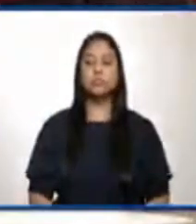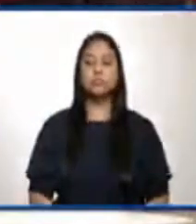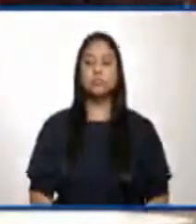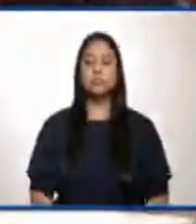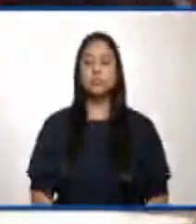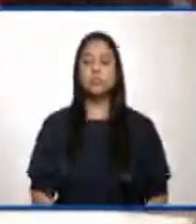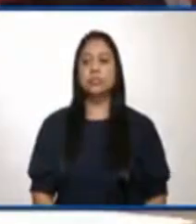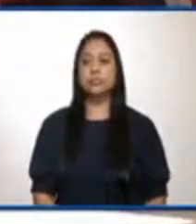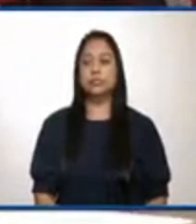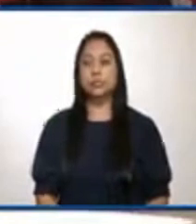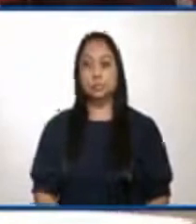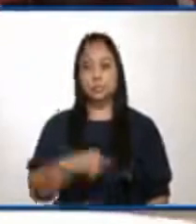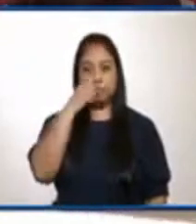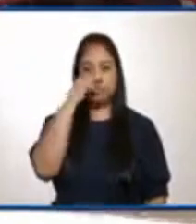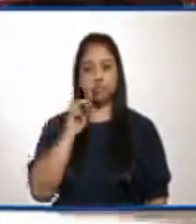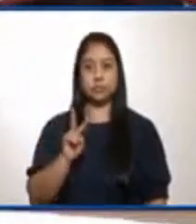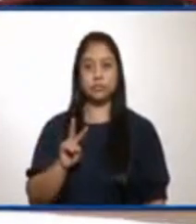Rubén Lacan de TV Azteca.